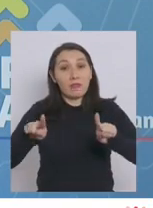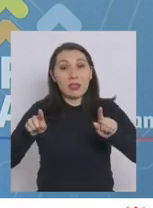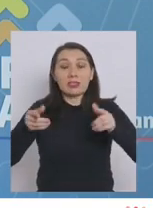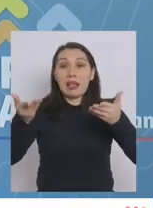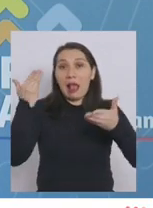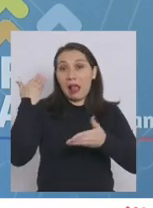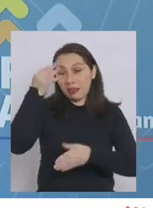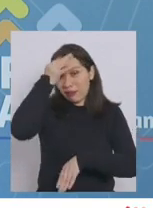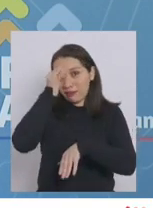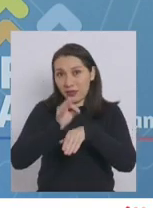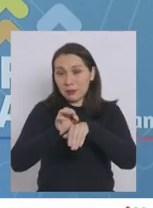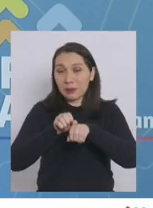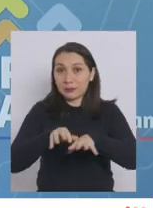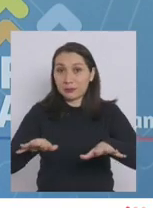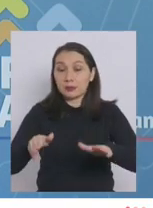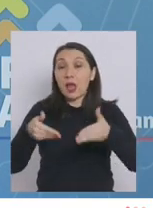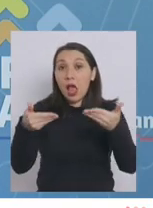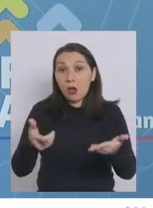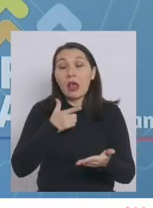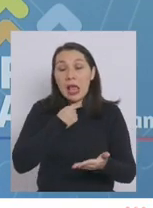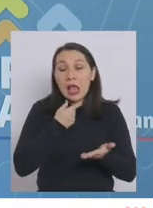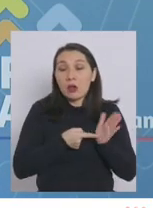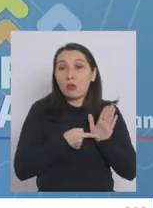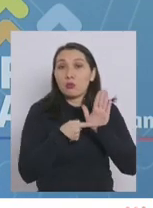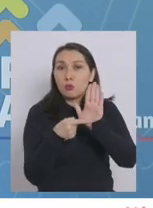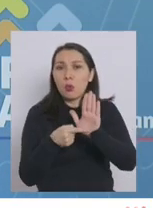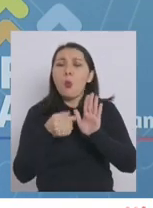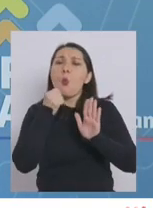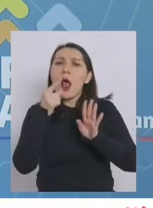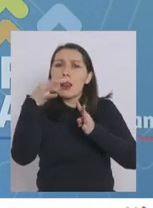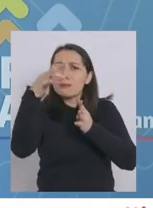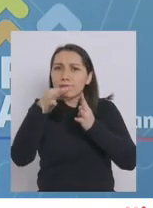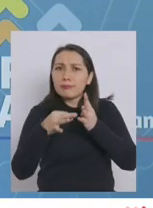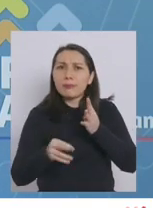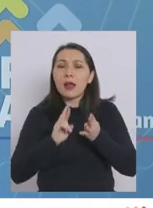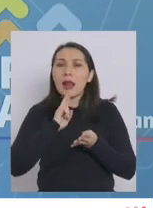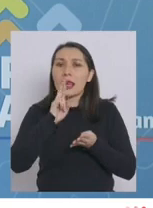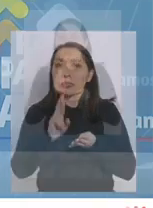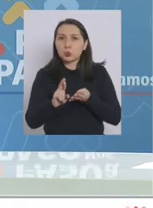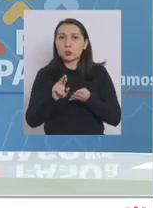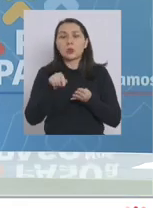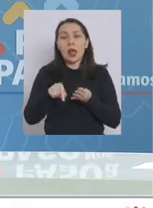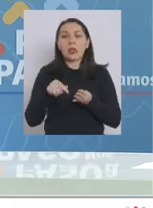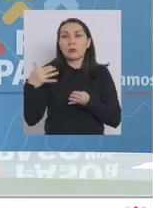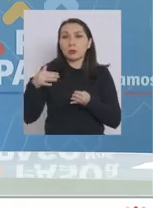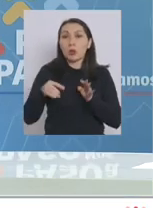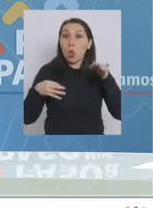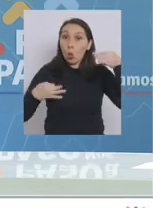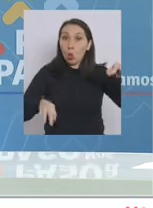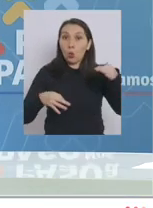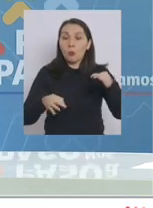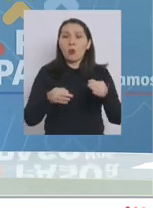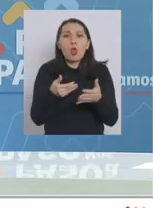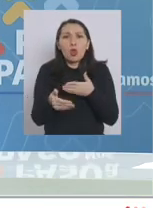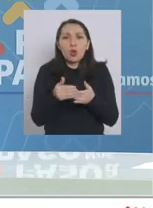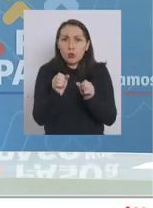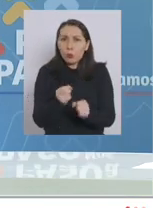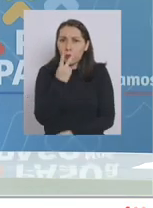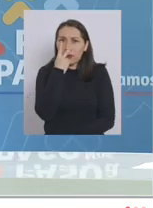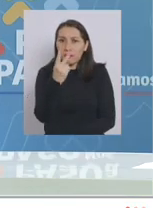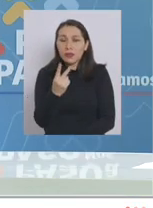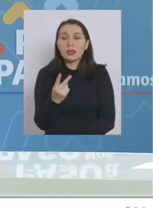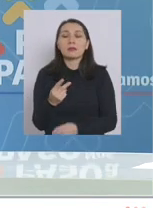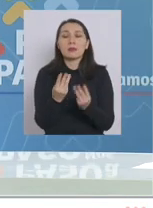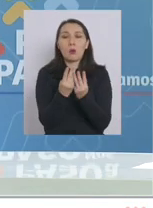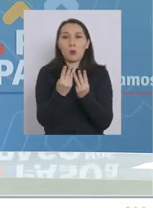de la pandemia. Hoy queremos compartir los principales resultados y comentarles que este documento va a estar disponible en la